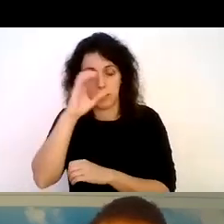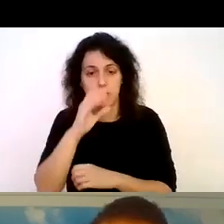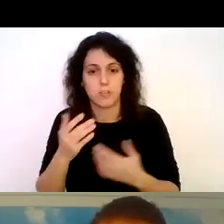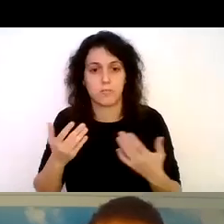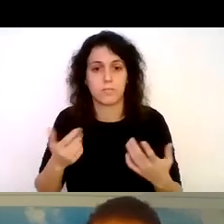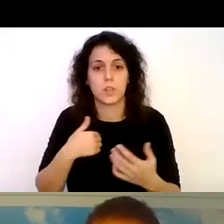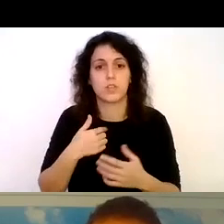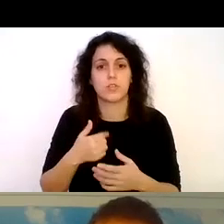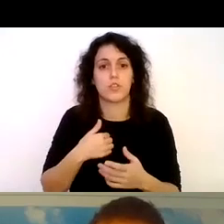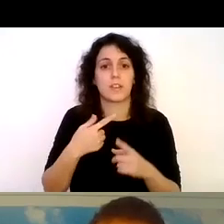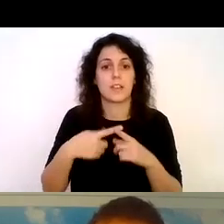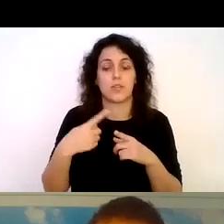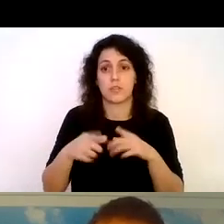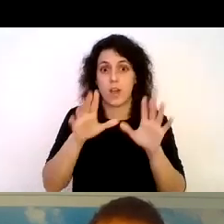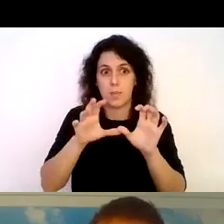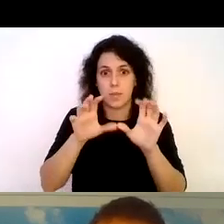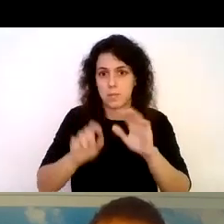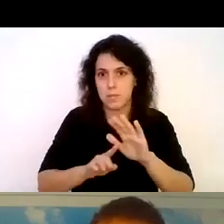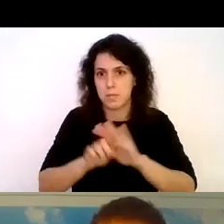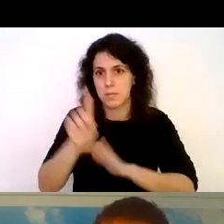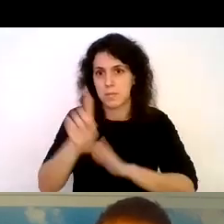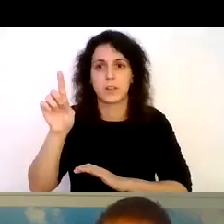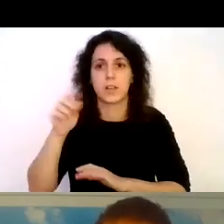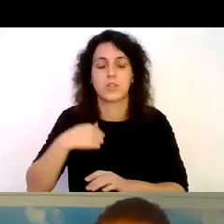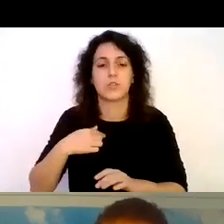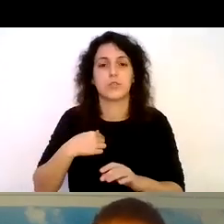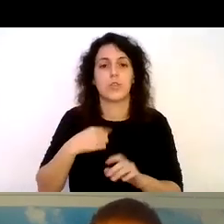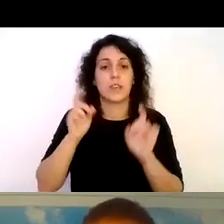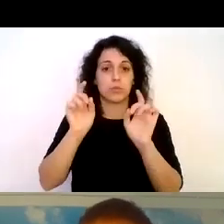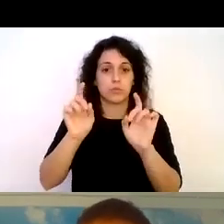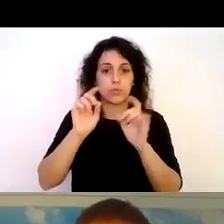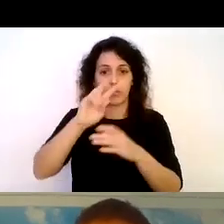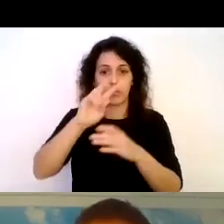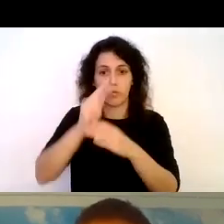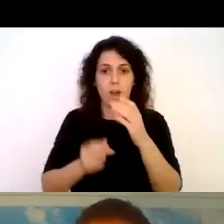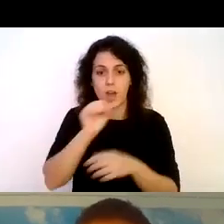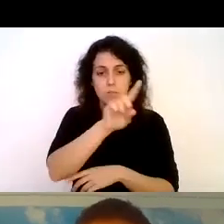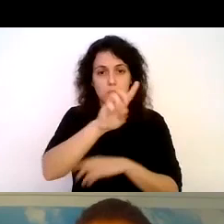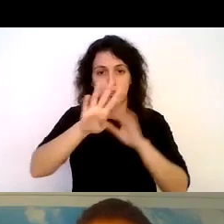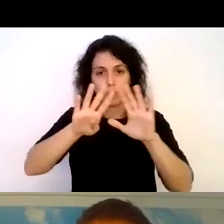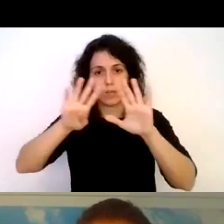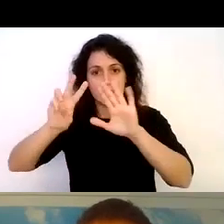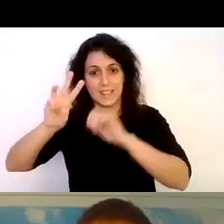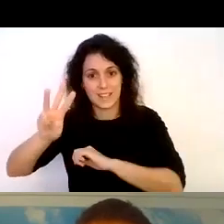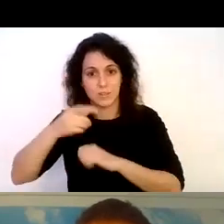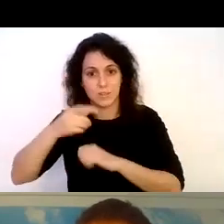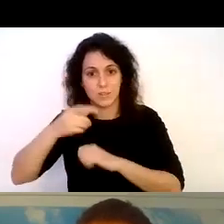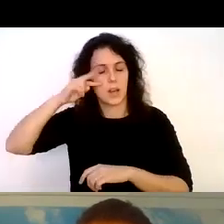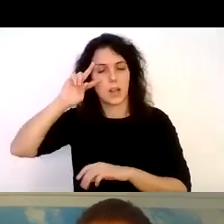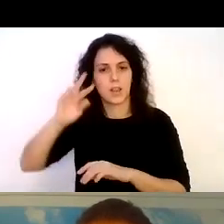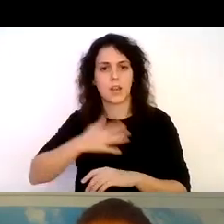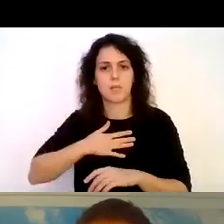quise aprender más me hice instructor de buceo en el año 93 y tuve una experiencia que marcó